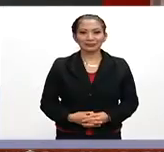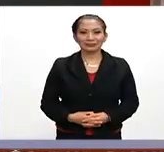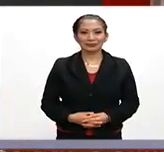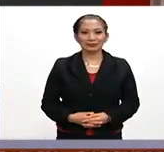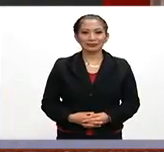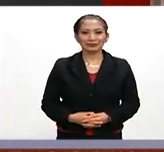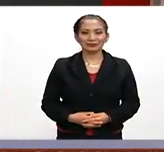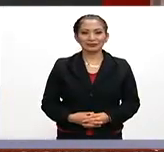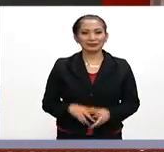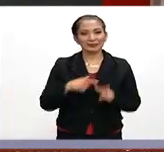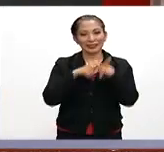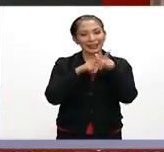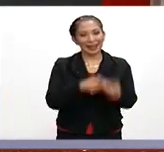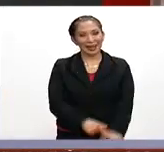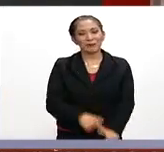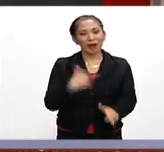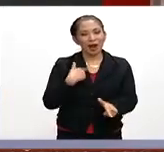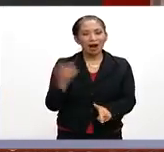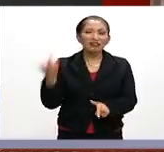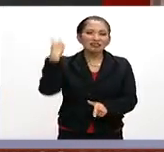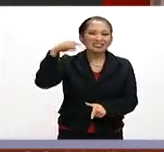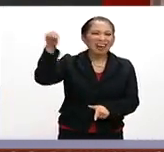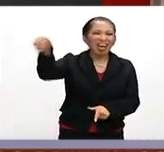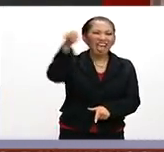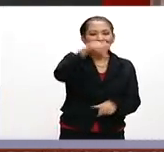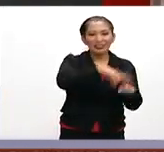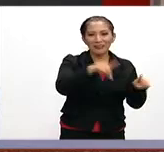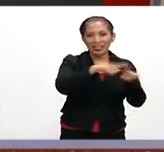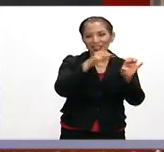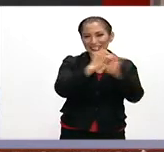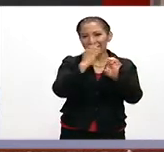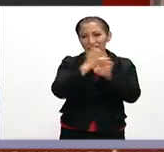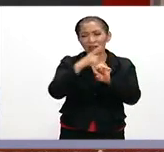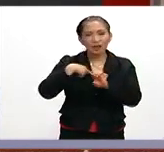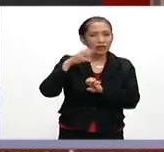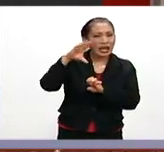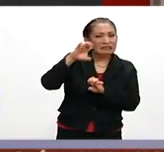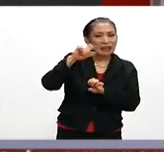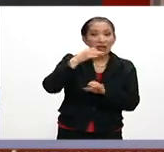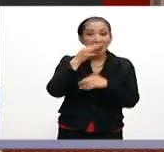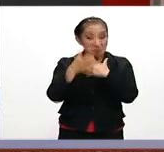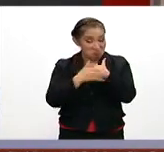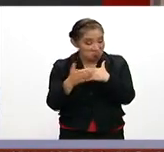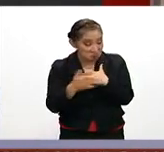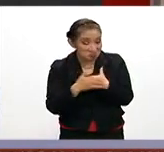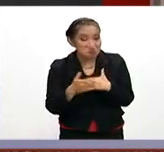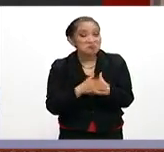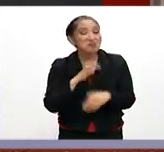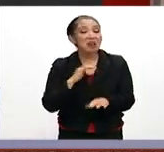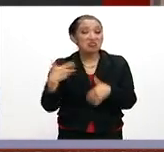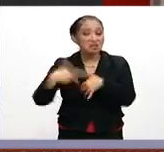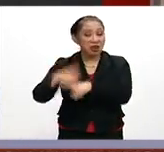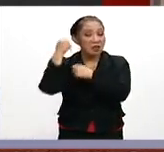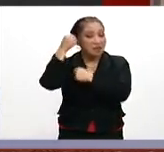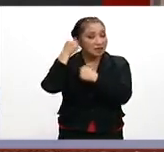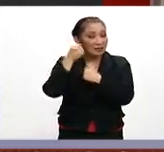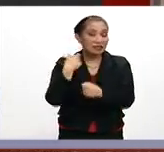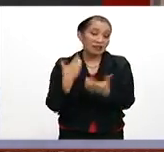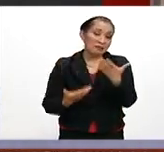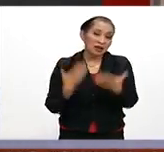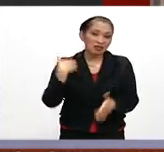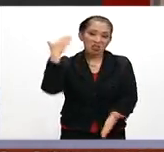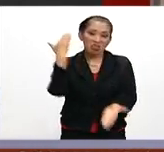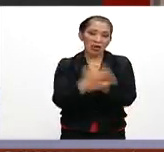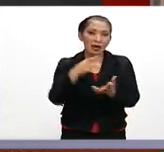Esto es Continuamos con los recorridos en los distintos estados donde la gente ha amenazado con manifestaciones y en un momento dado